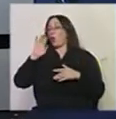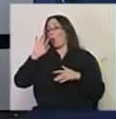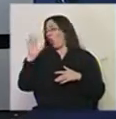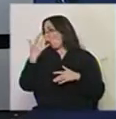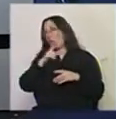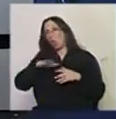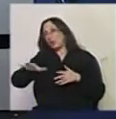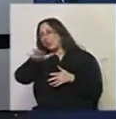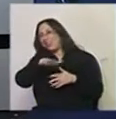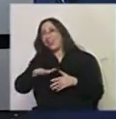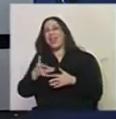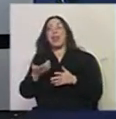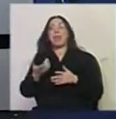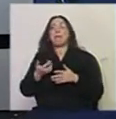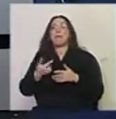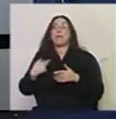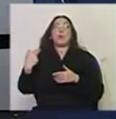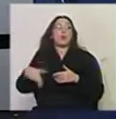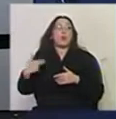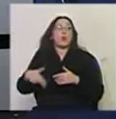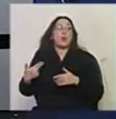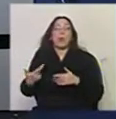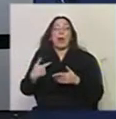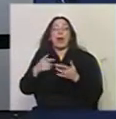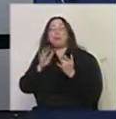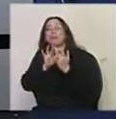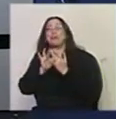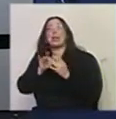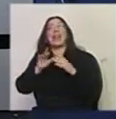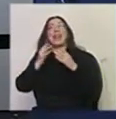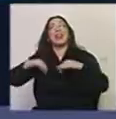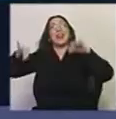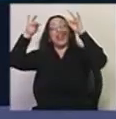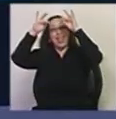habitualmente nos vinculábamos con el mundo de la danza,